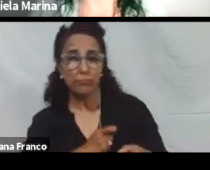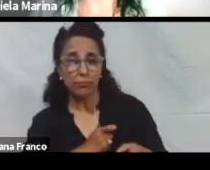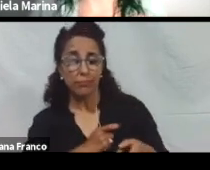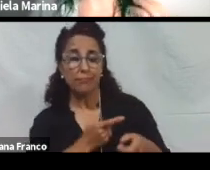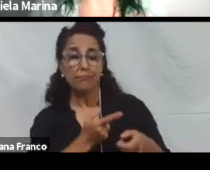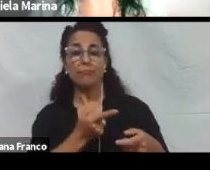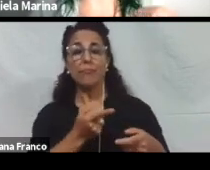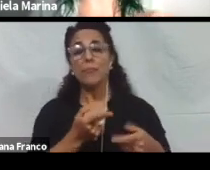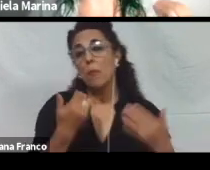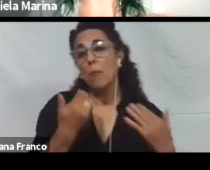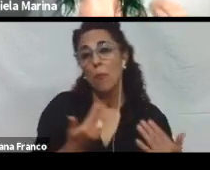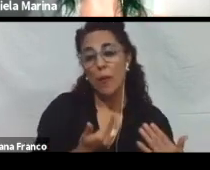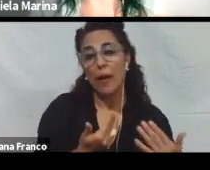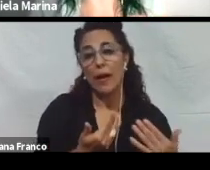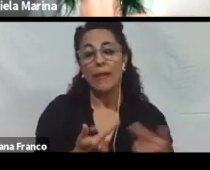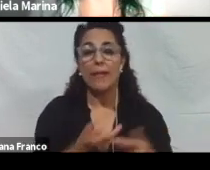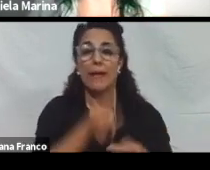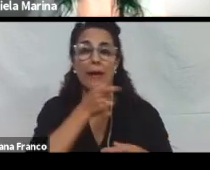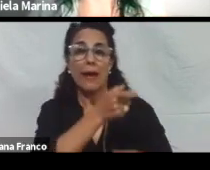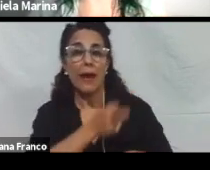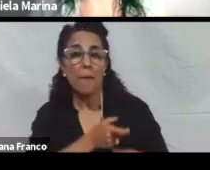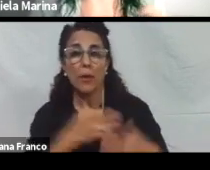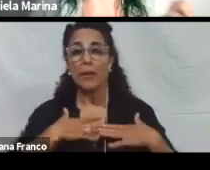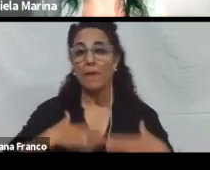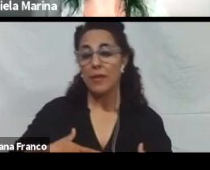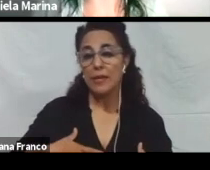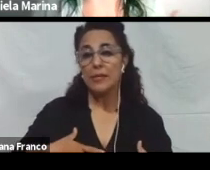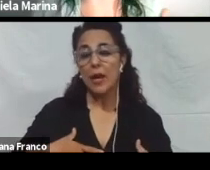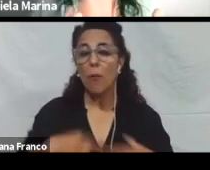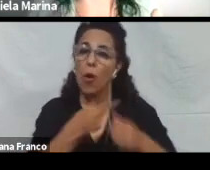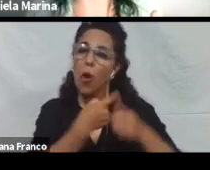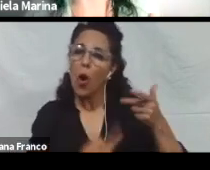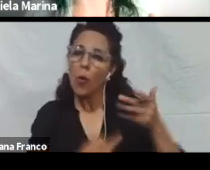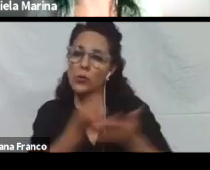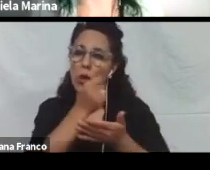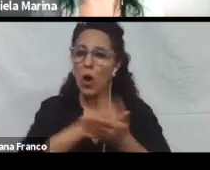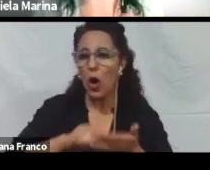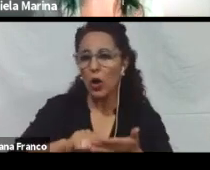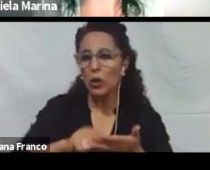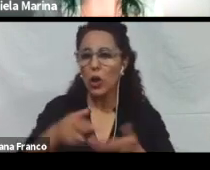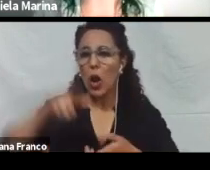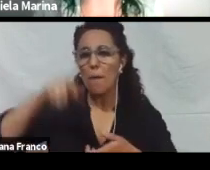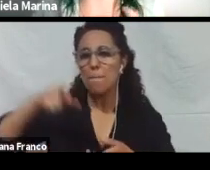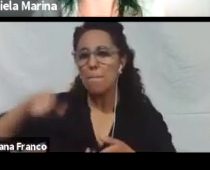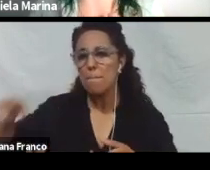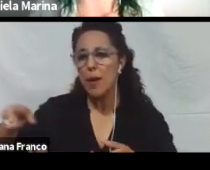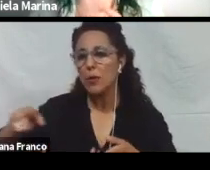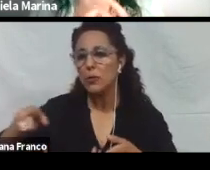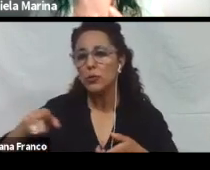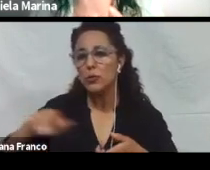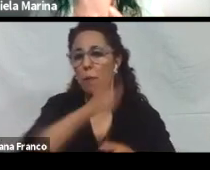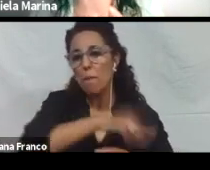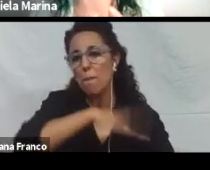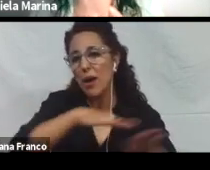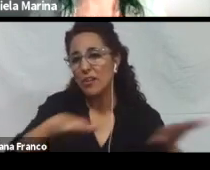dar diferentes respuestas físicas como alternativas al uso del lápiz o del control del mouse, porque no todas las personas también utilizan, por